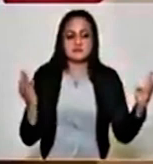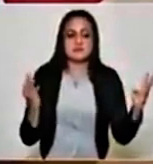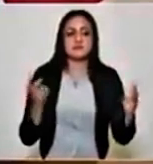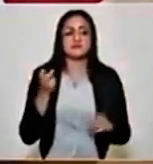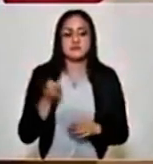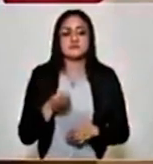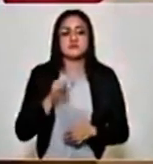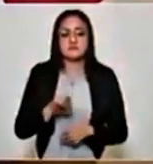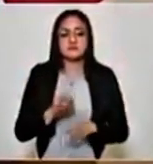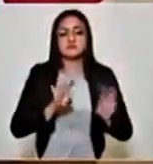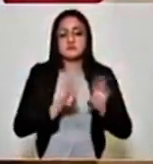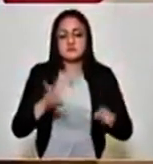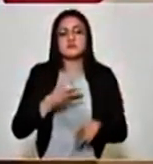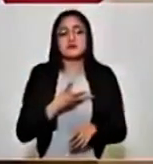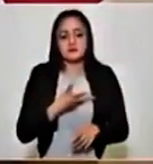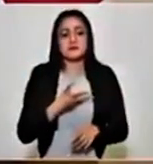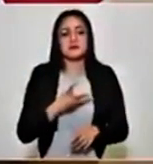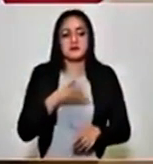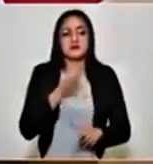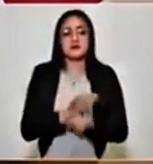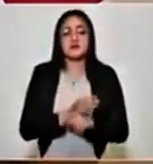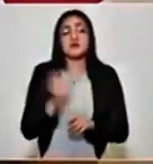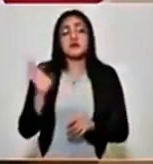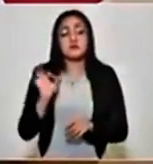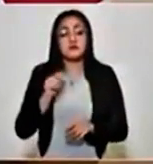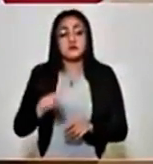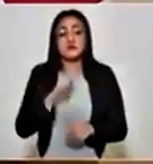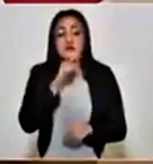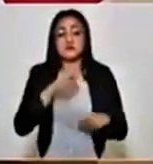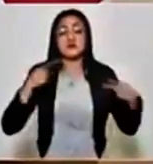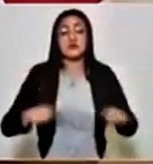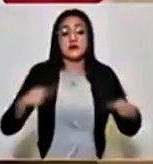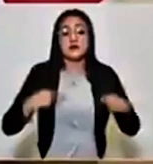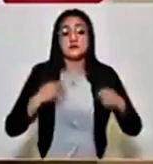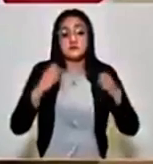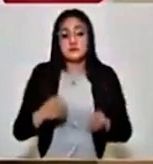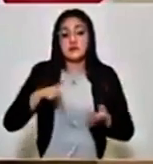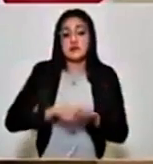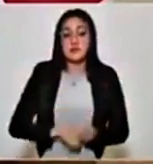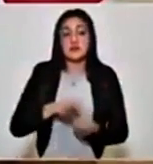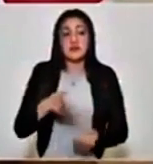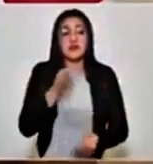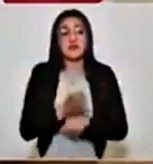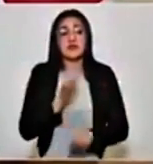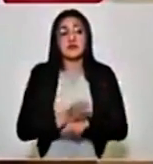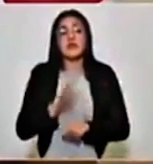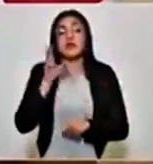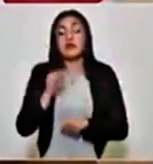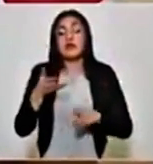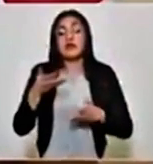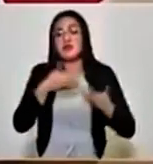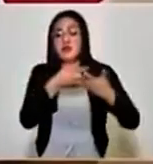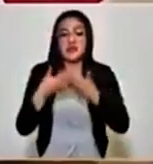envallados, en donde un determinado número de personas esté y no hay una mezcla